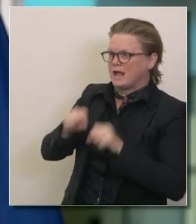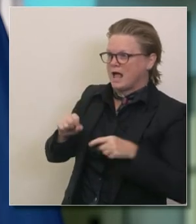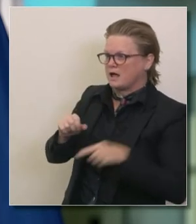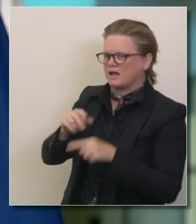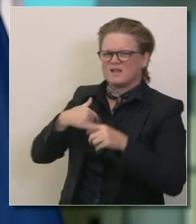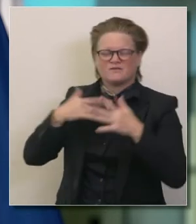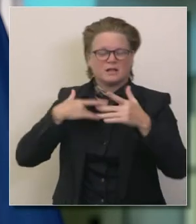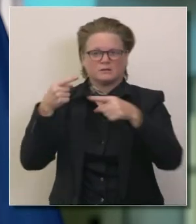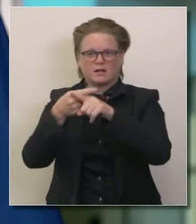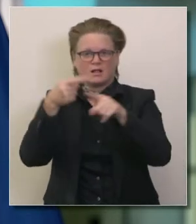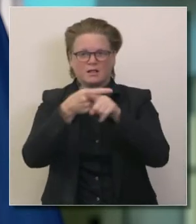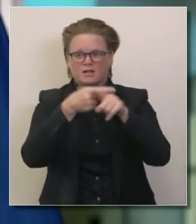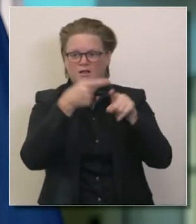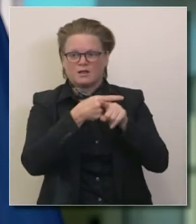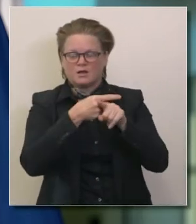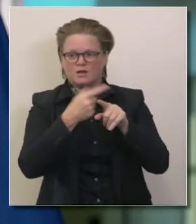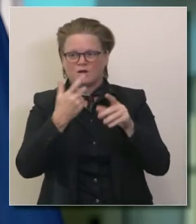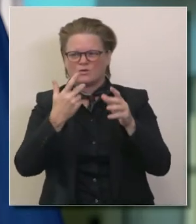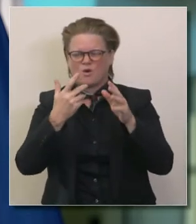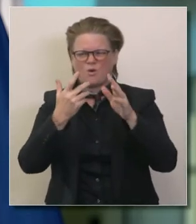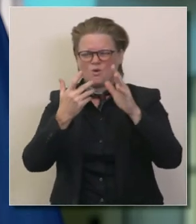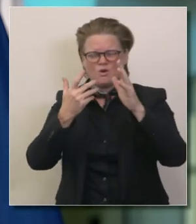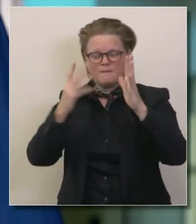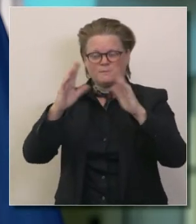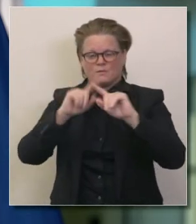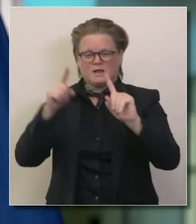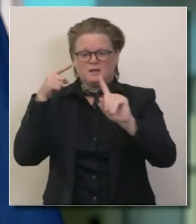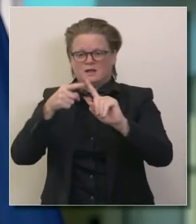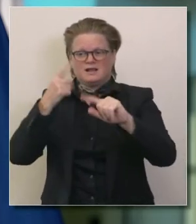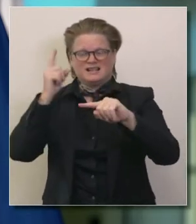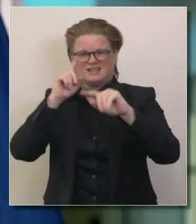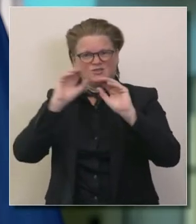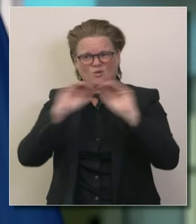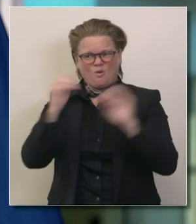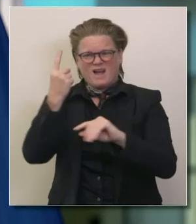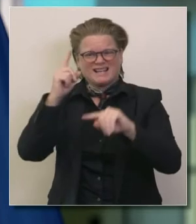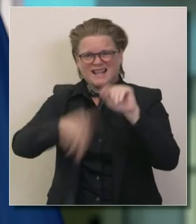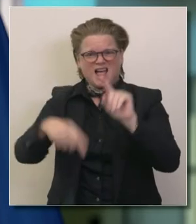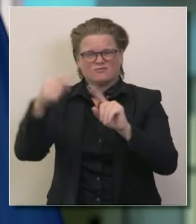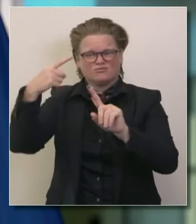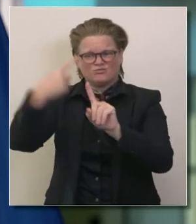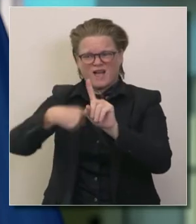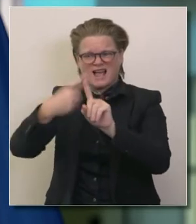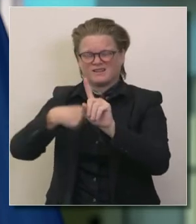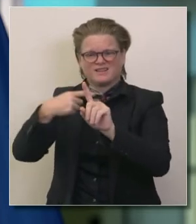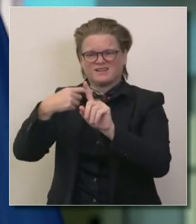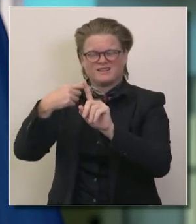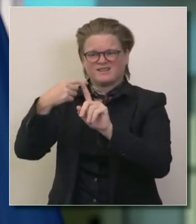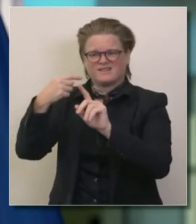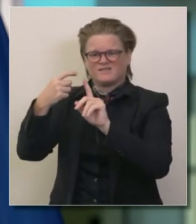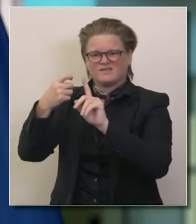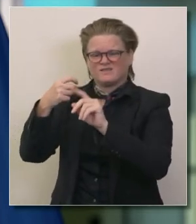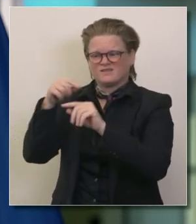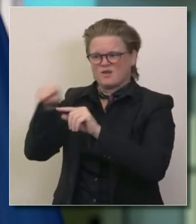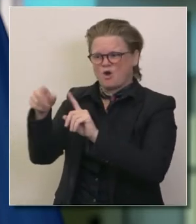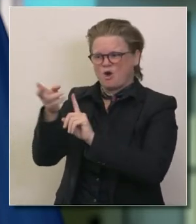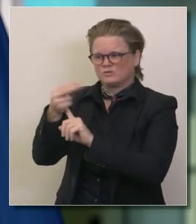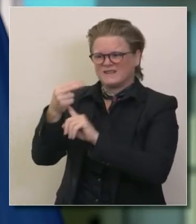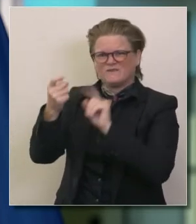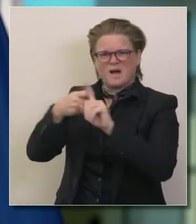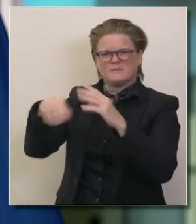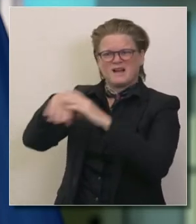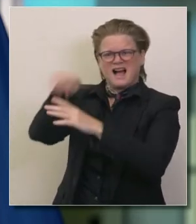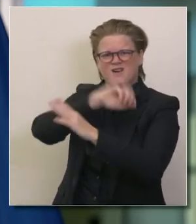a llevar a cabo es decir no pueden quedarse personas en los hoteles solamente los trabajadores esenciales ya sea que vengan de